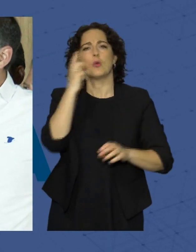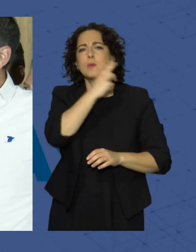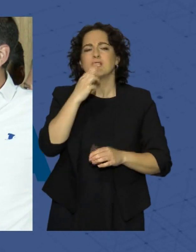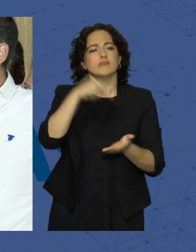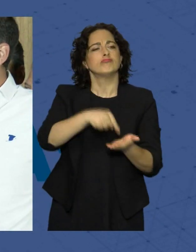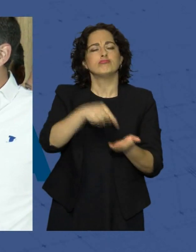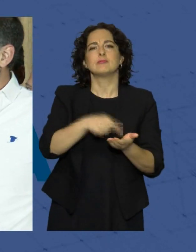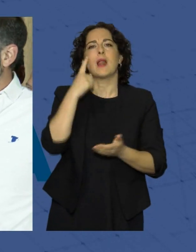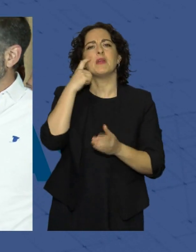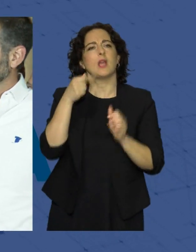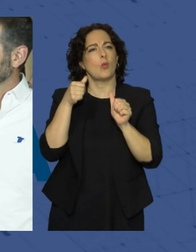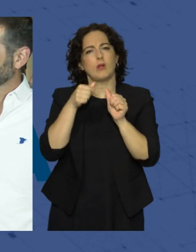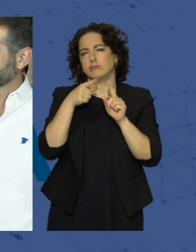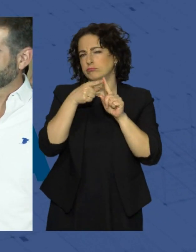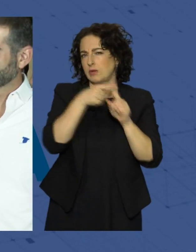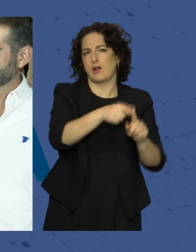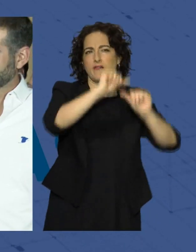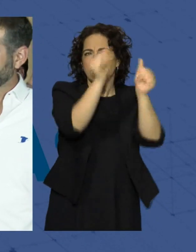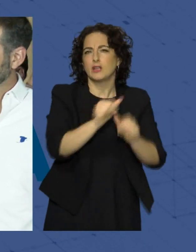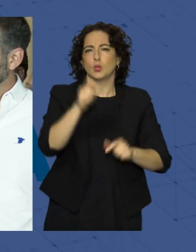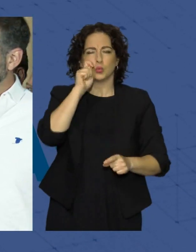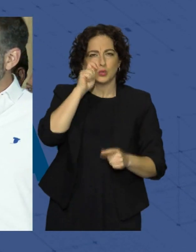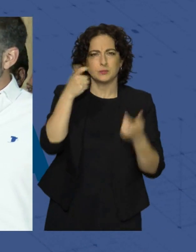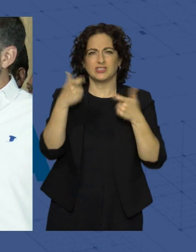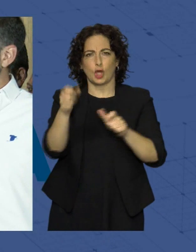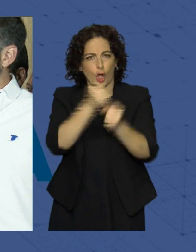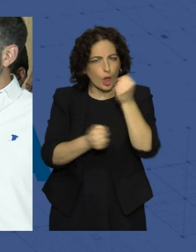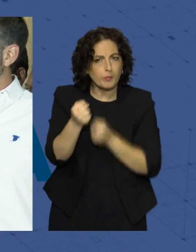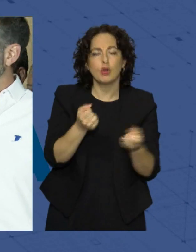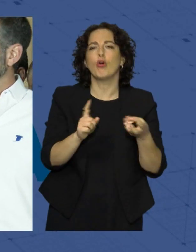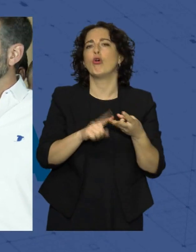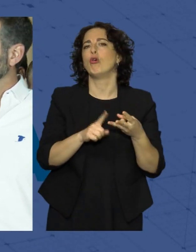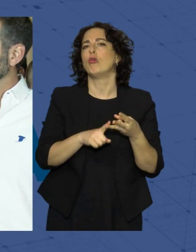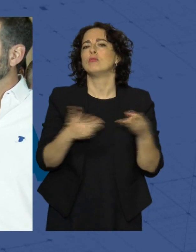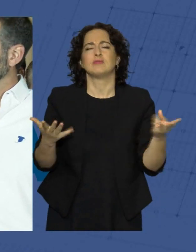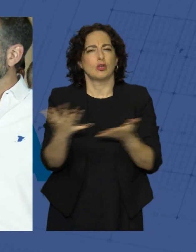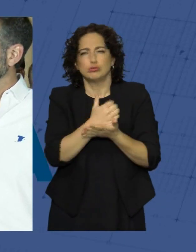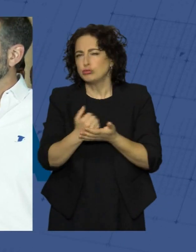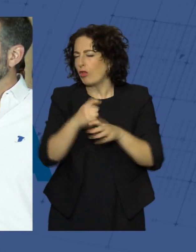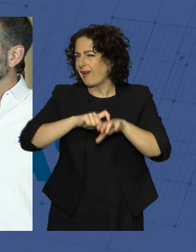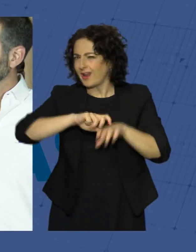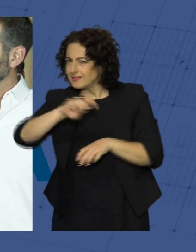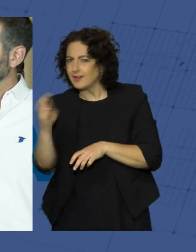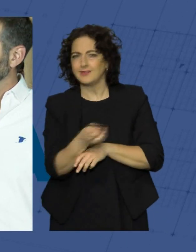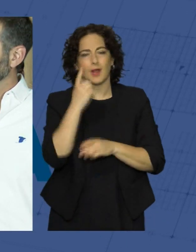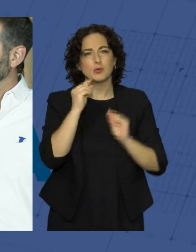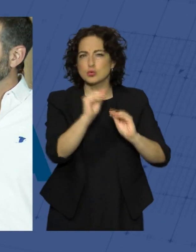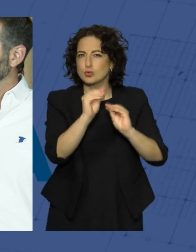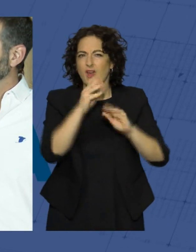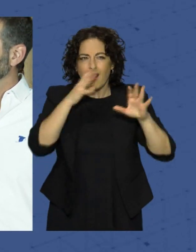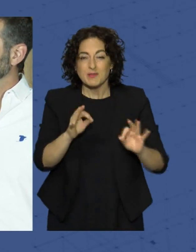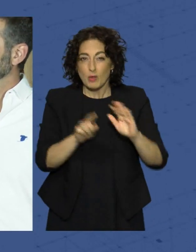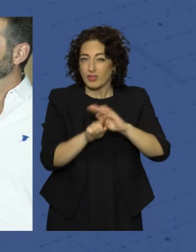sea un referente en turismo, en el sector económico, en todas las características que tiene Almería, ahora mismo están